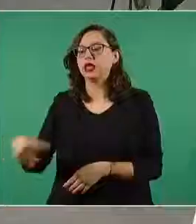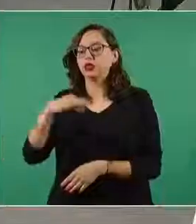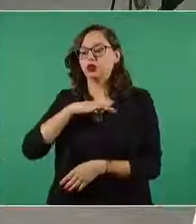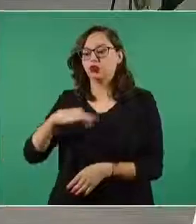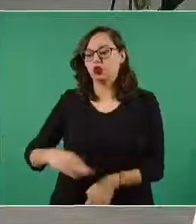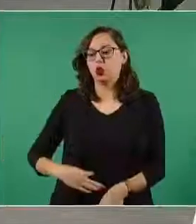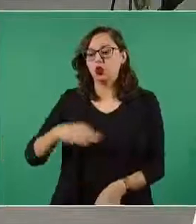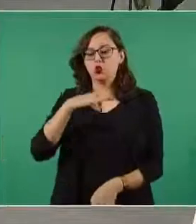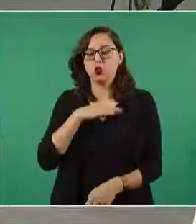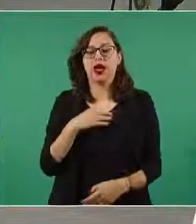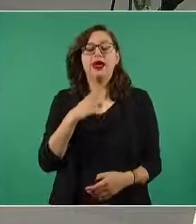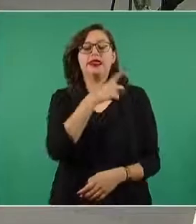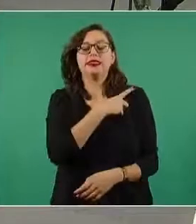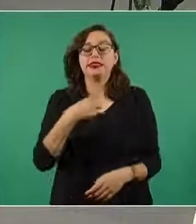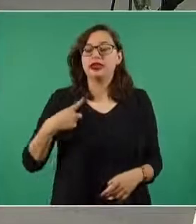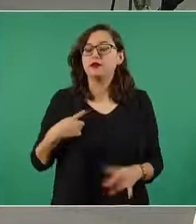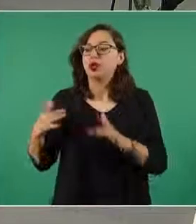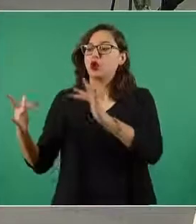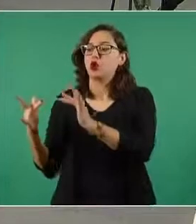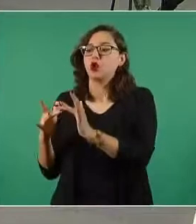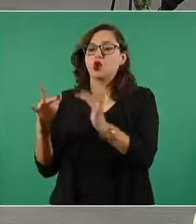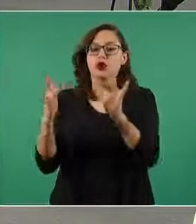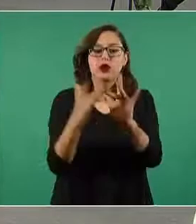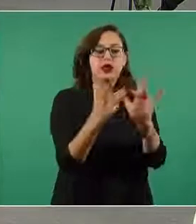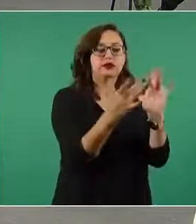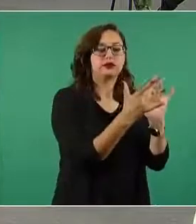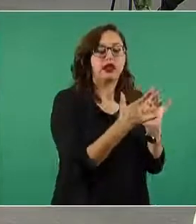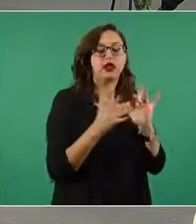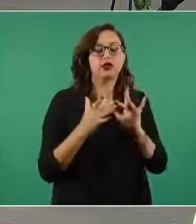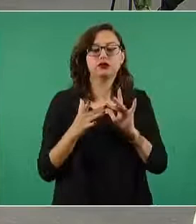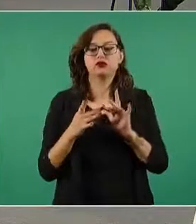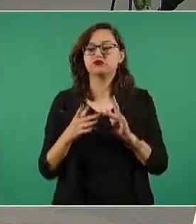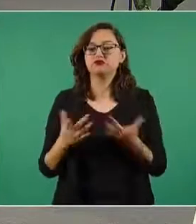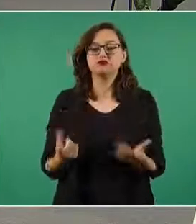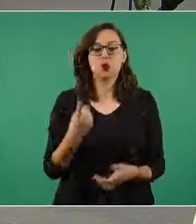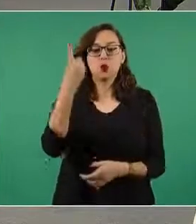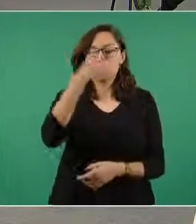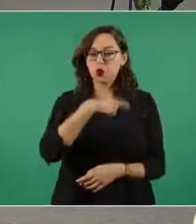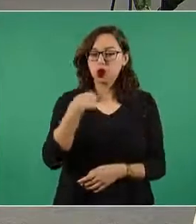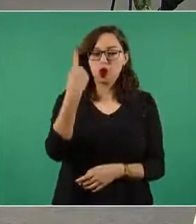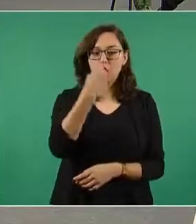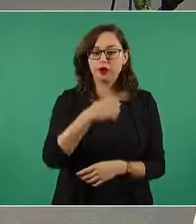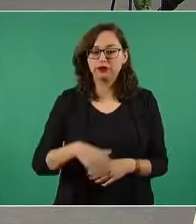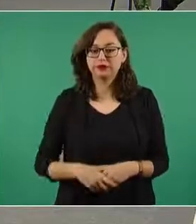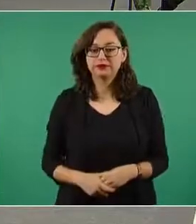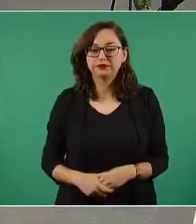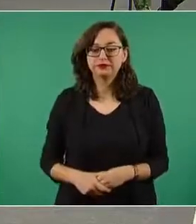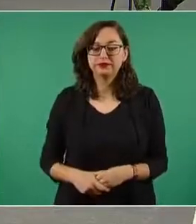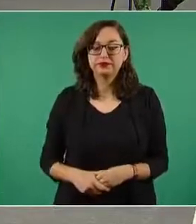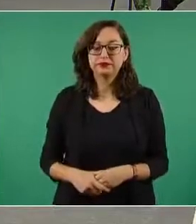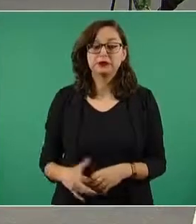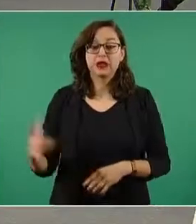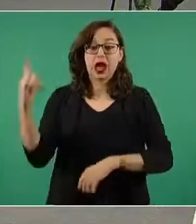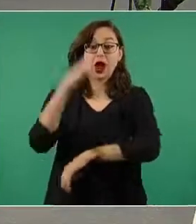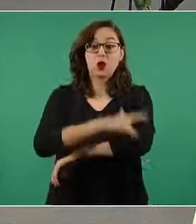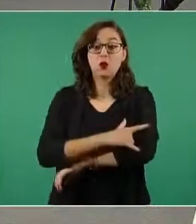deben de estar comunicados en toda condición de tráfico en una hora aproximadamente el aeropuerto de Toluca que pareciera muy lejano